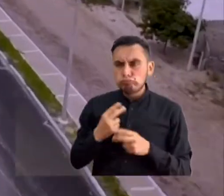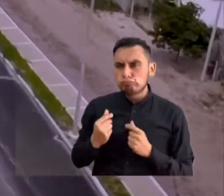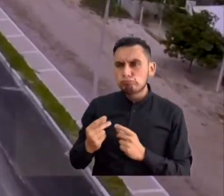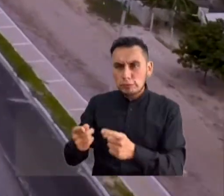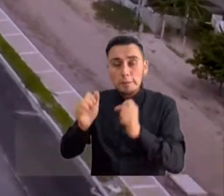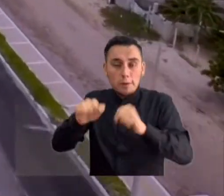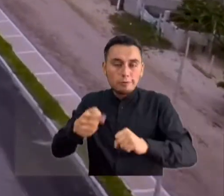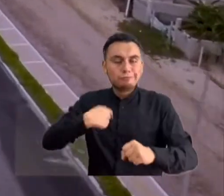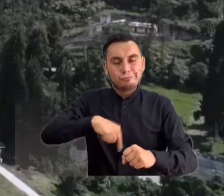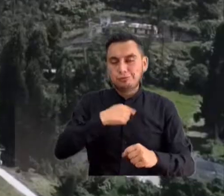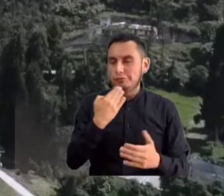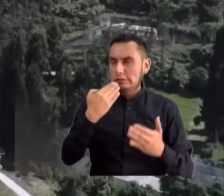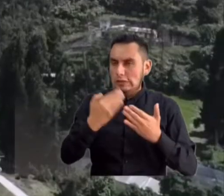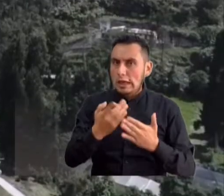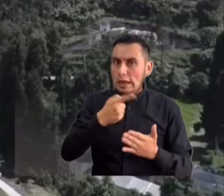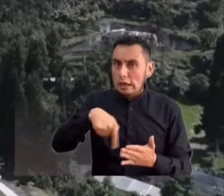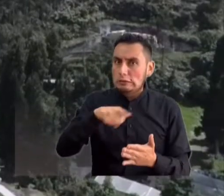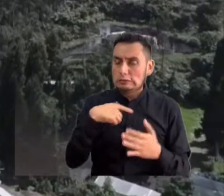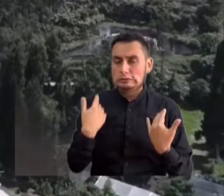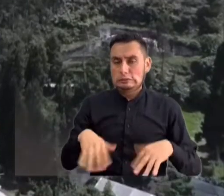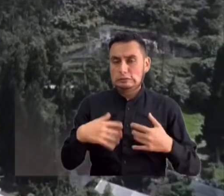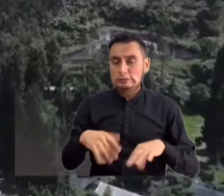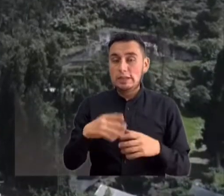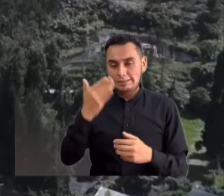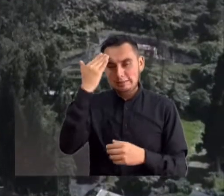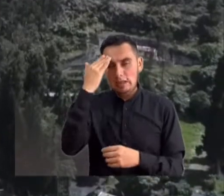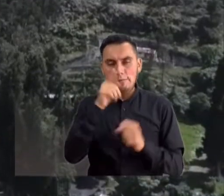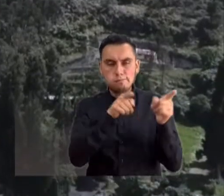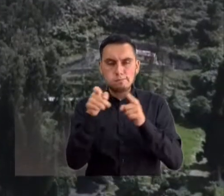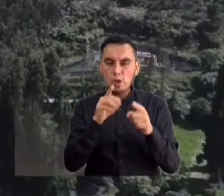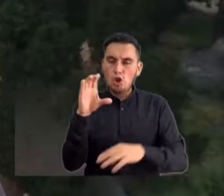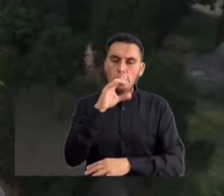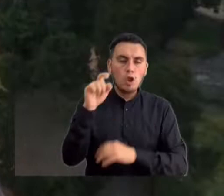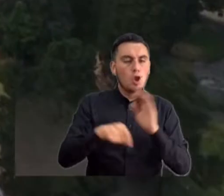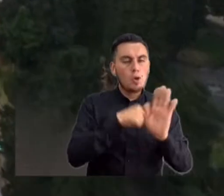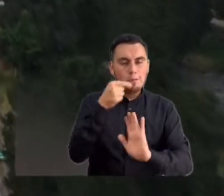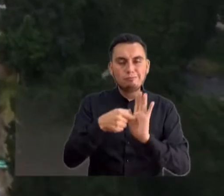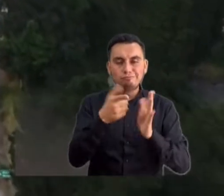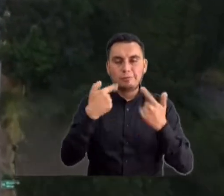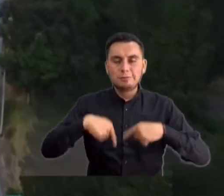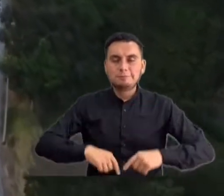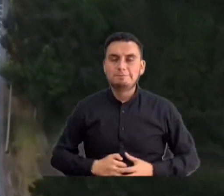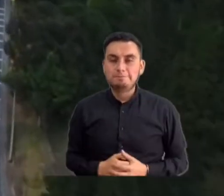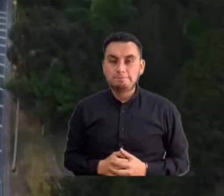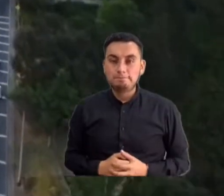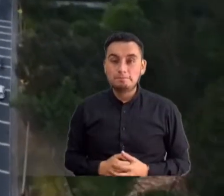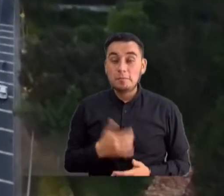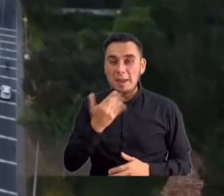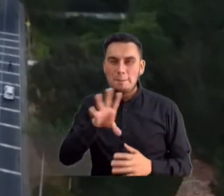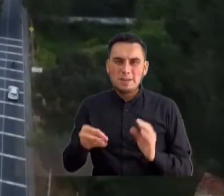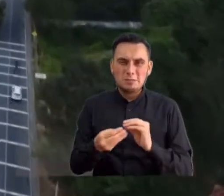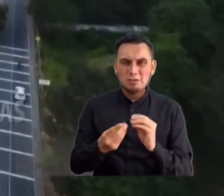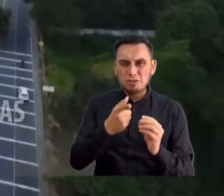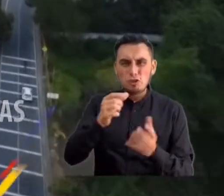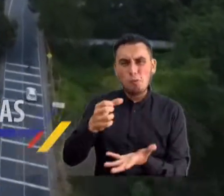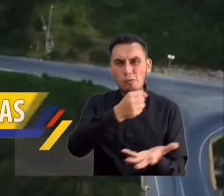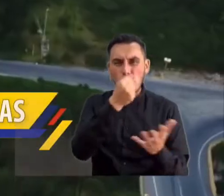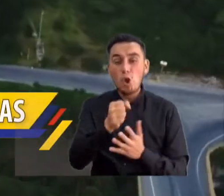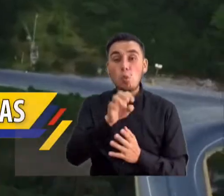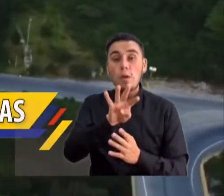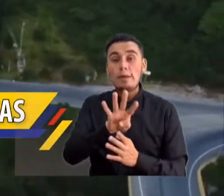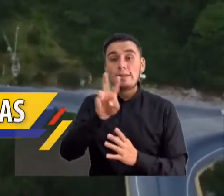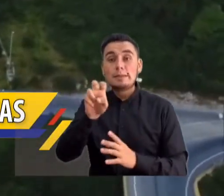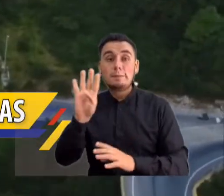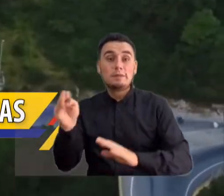a esta intervención. Nosotros estamos realmente muy agradecidos y estoy seguro que los colombianos también lo estarán. La inversión en vías, que suma cerca de